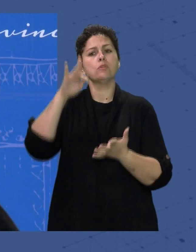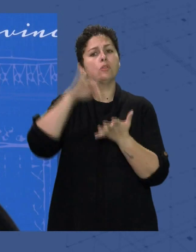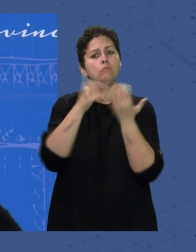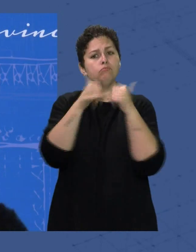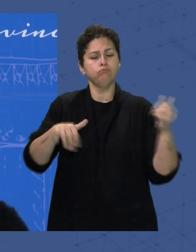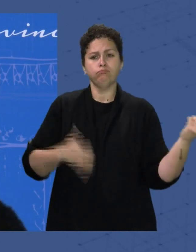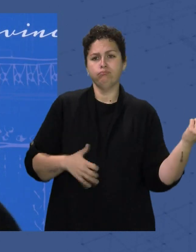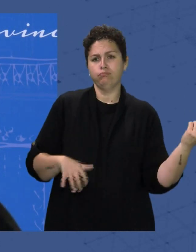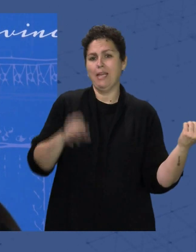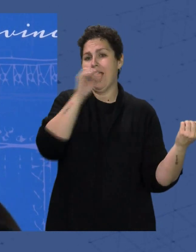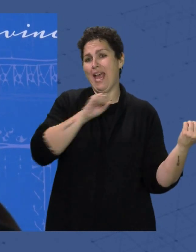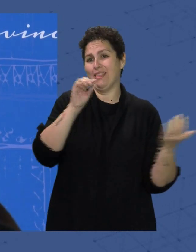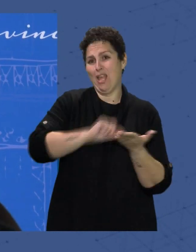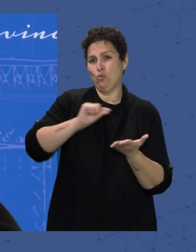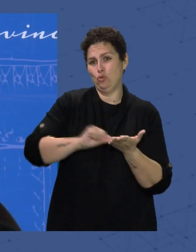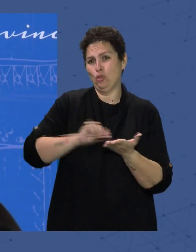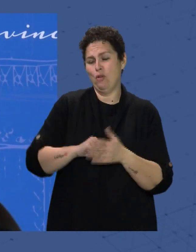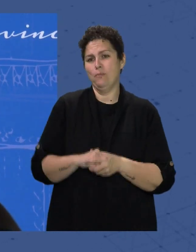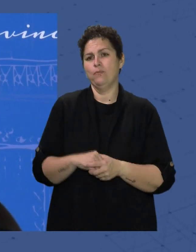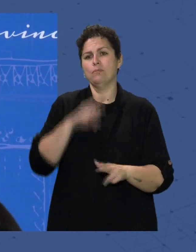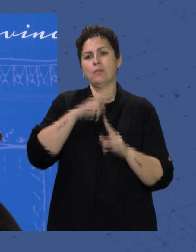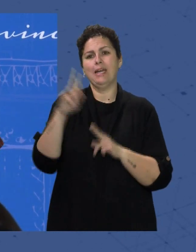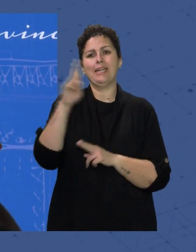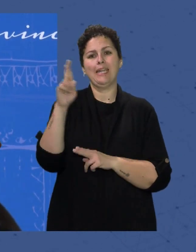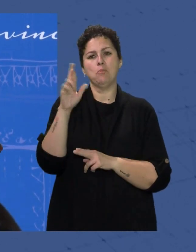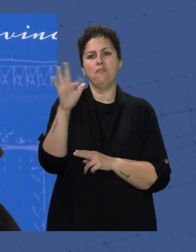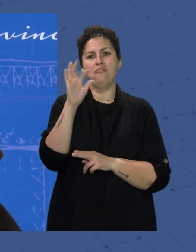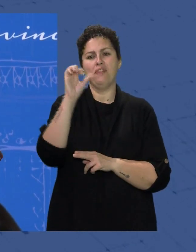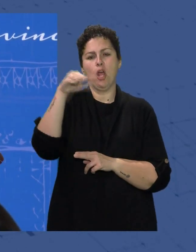Cantautor Y director Del grupo De tetros chévere Ramón Franco Reins